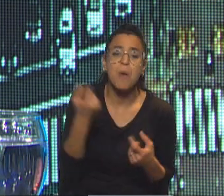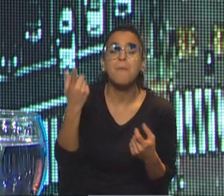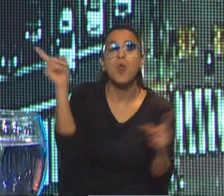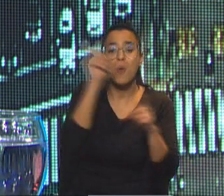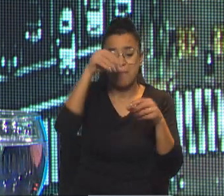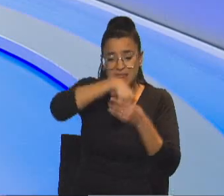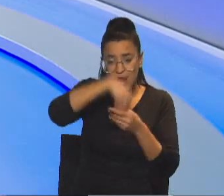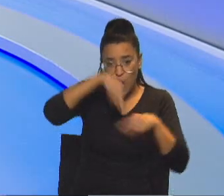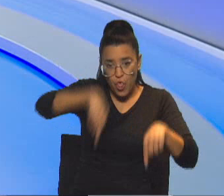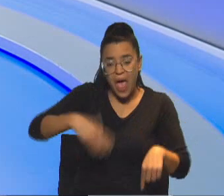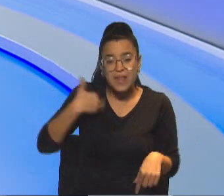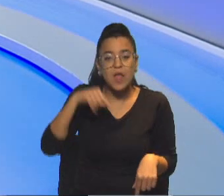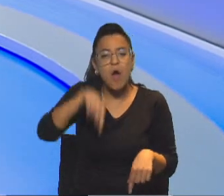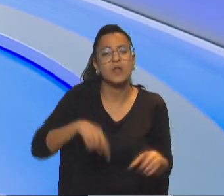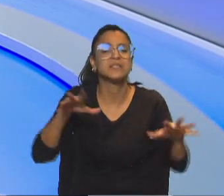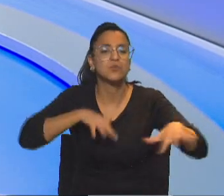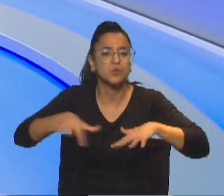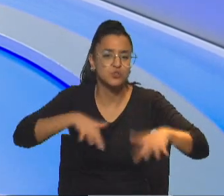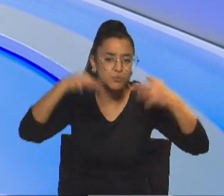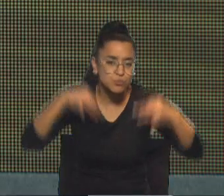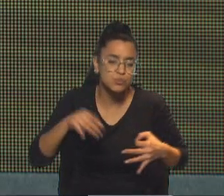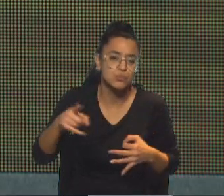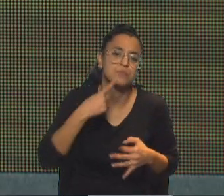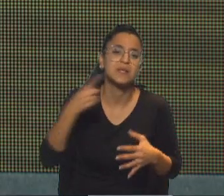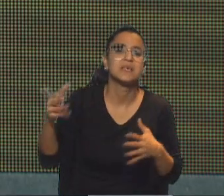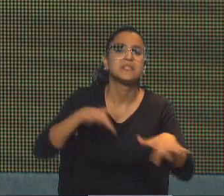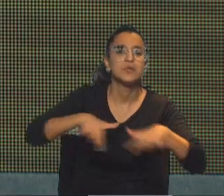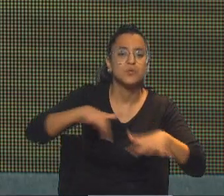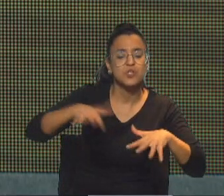nuestro. Ahora te pregunto, en esta situación puntual en que estamos atravesando y esta situación financiera de la Argentina, ¿qué es más importante?